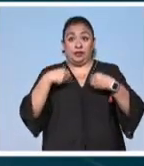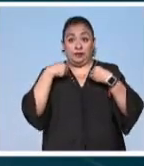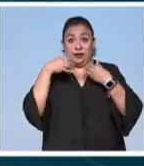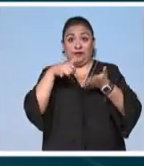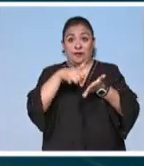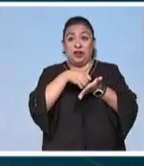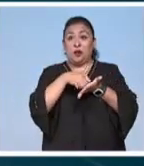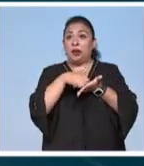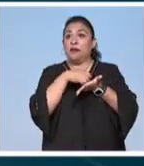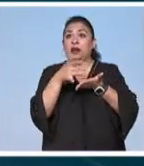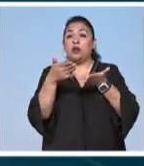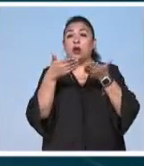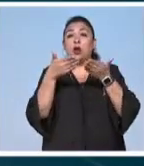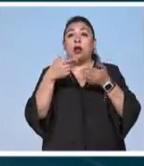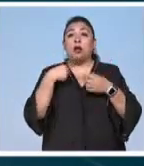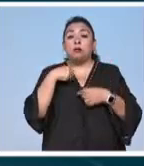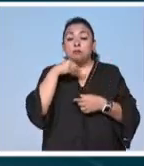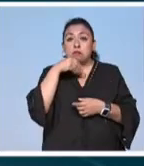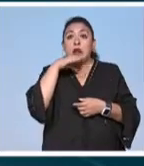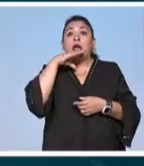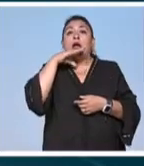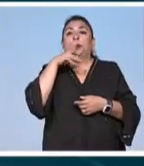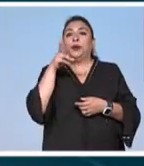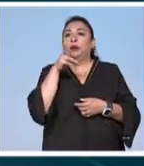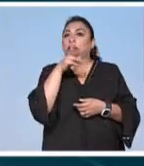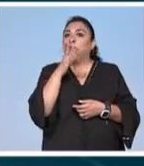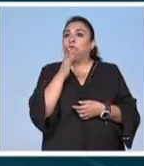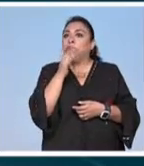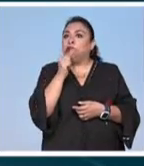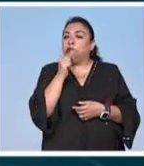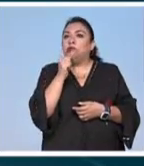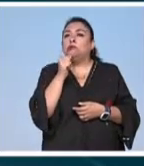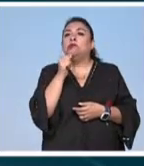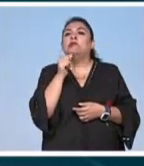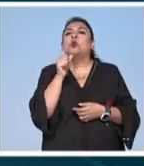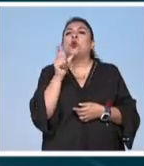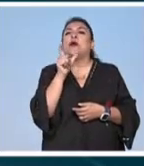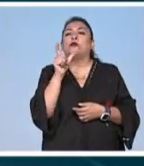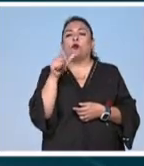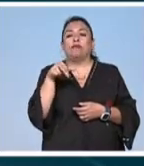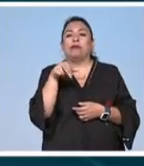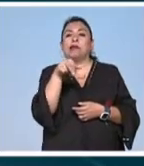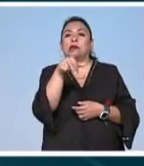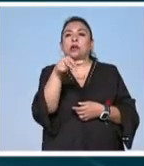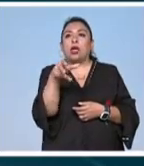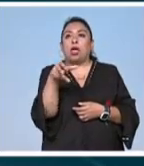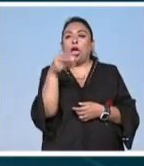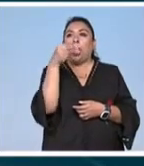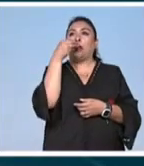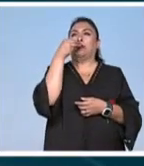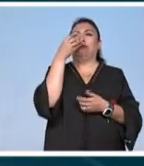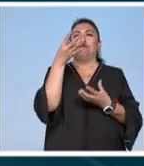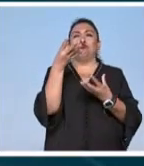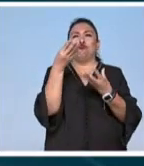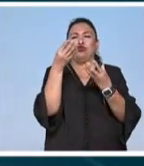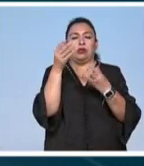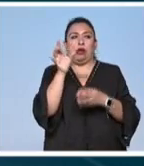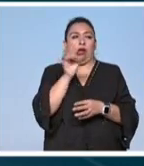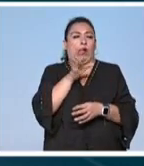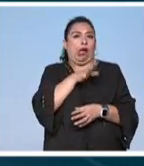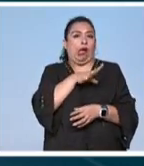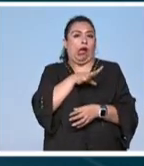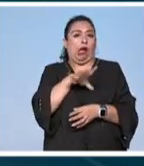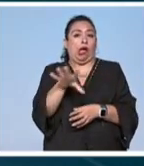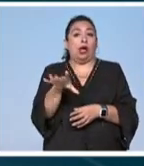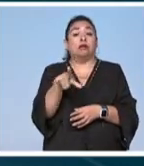manzana no podían abrir la boca para respirar mientras caminaban por la calle por miedo a tragarse un puñado de estos pequeños